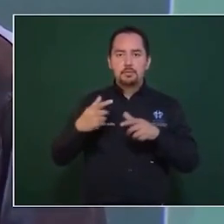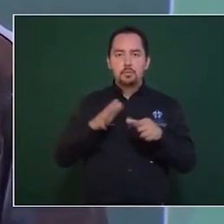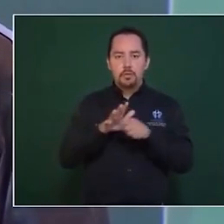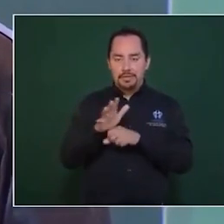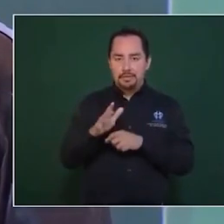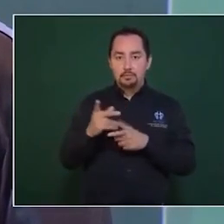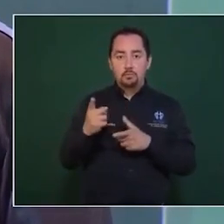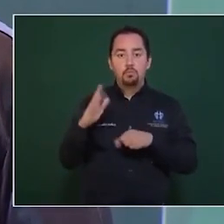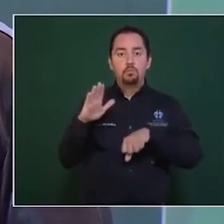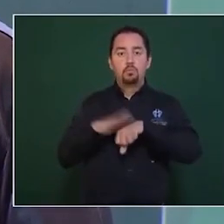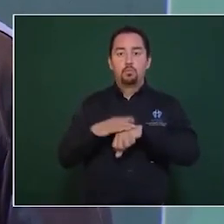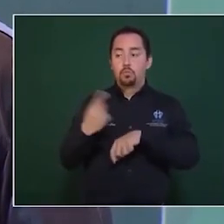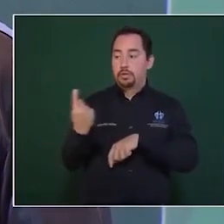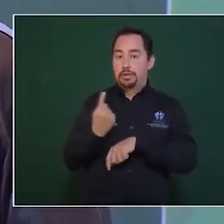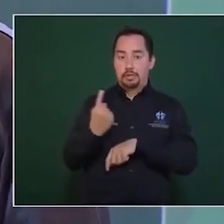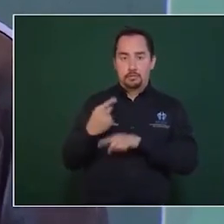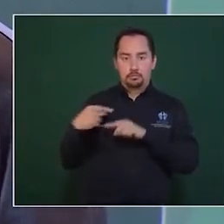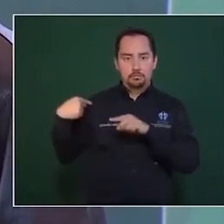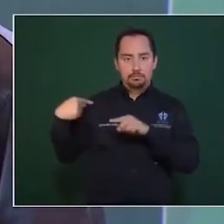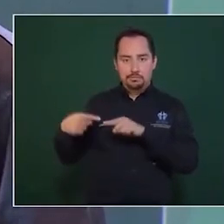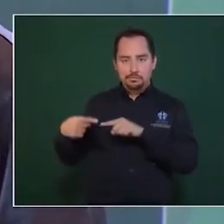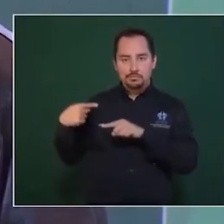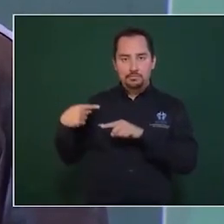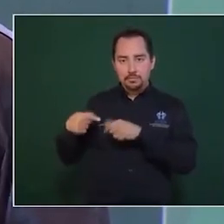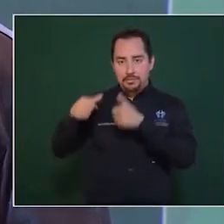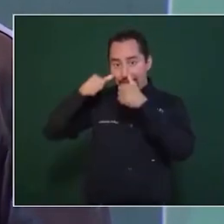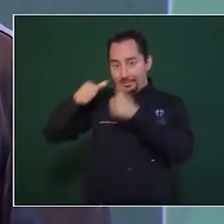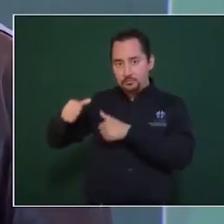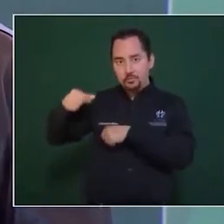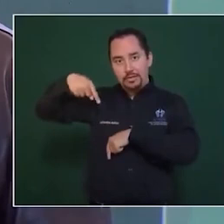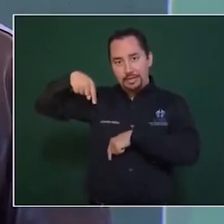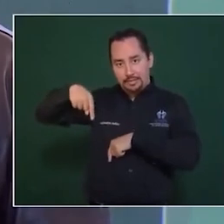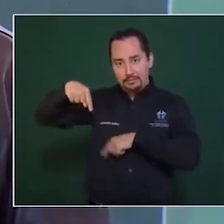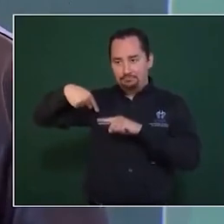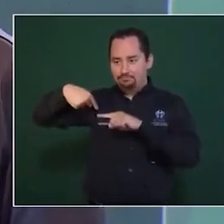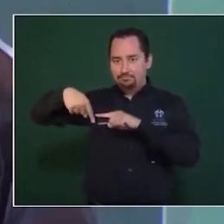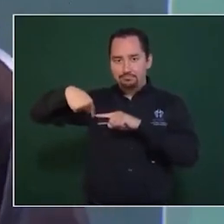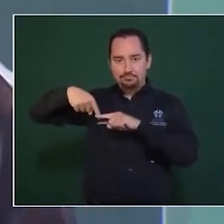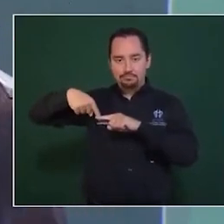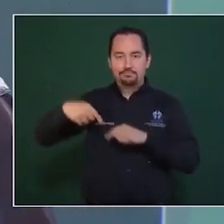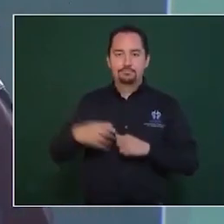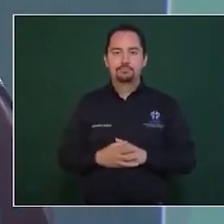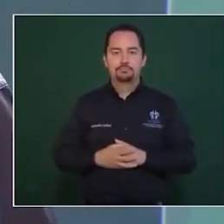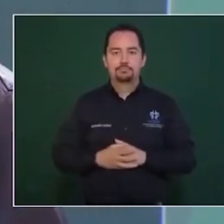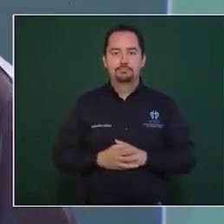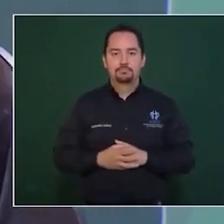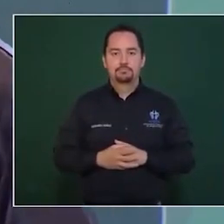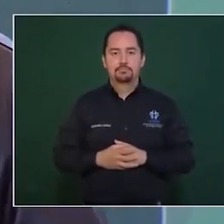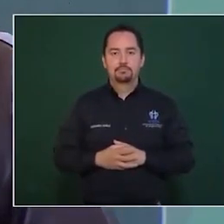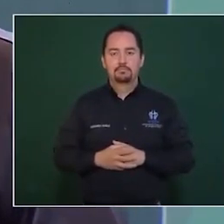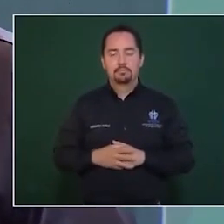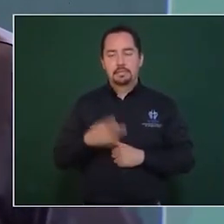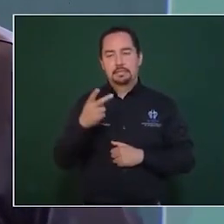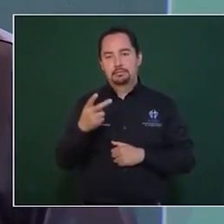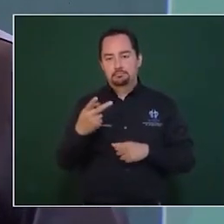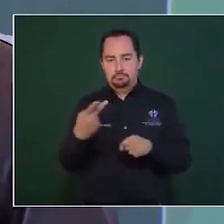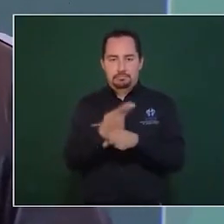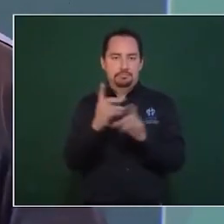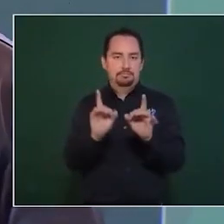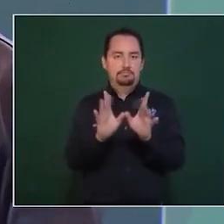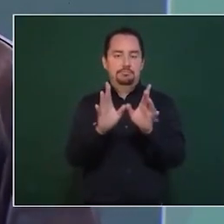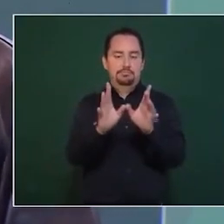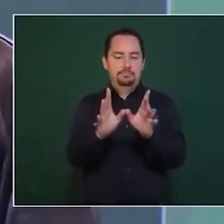que originan estos lamentables hechos.